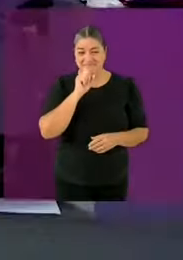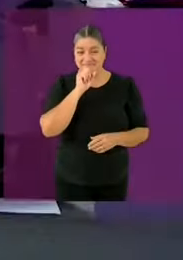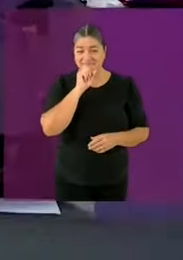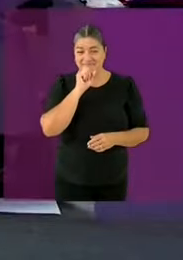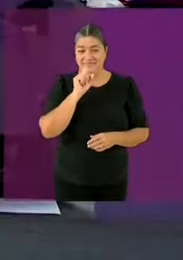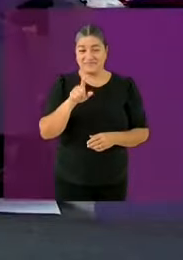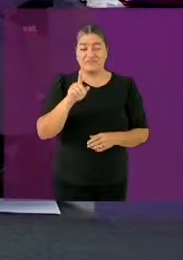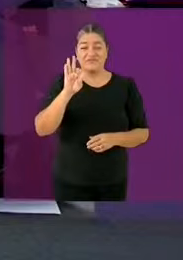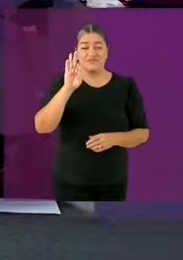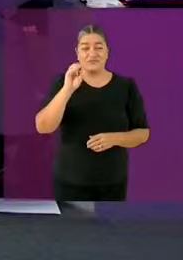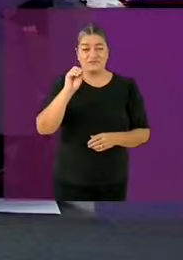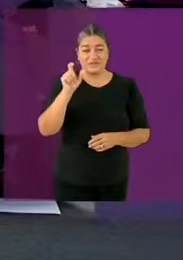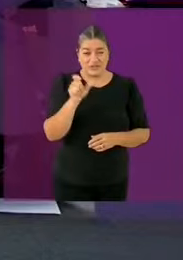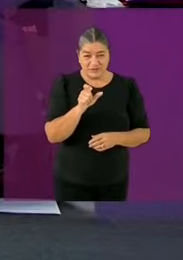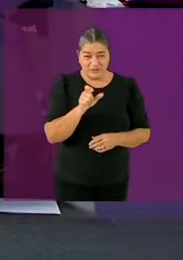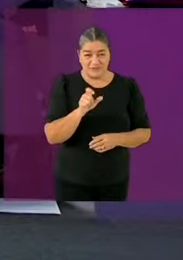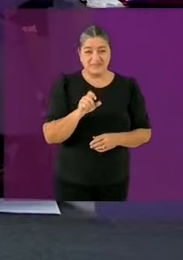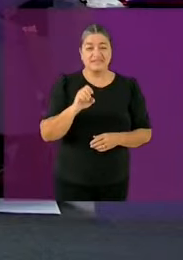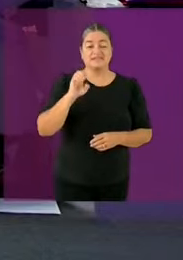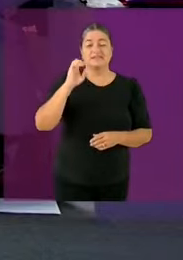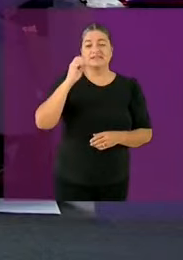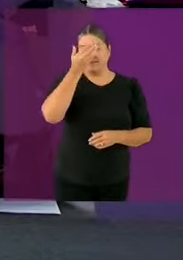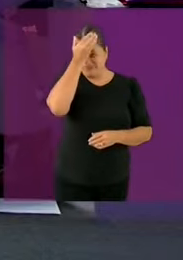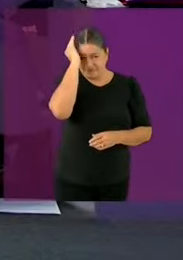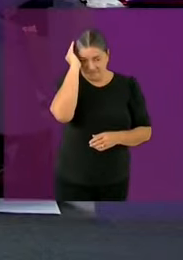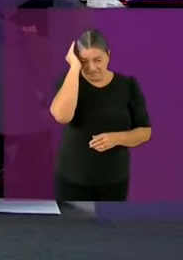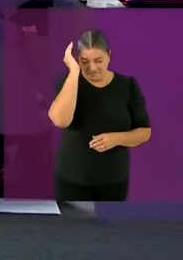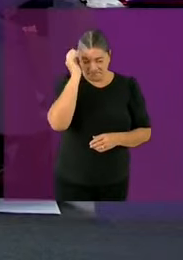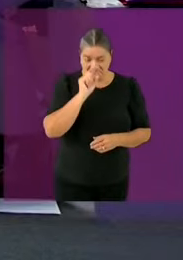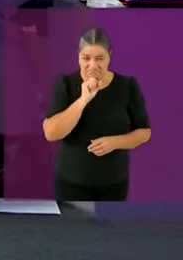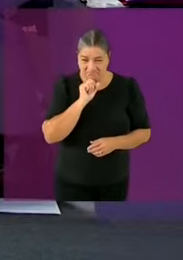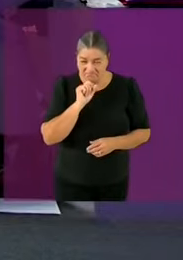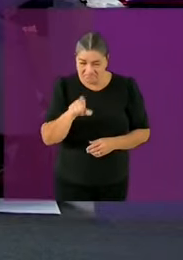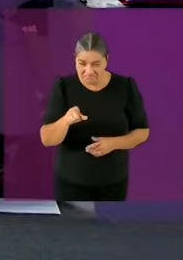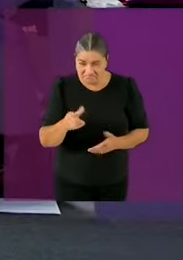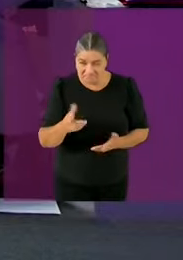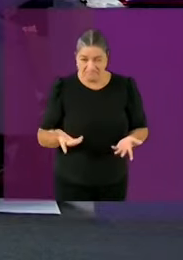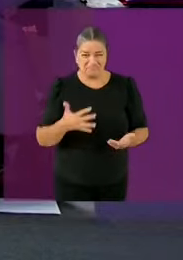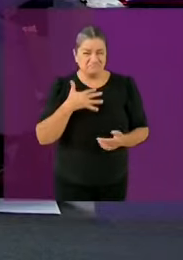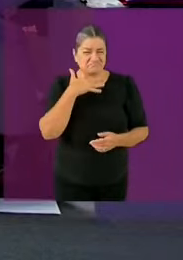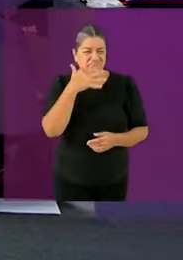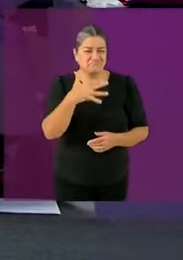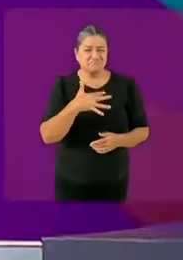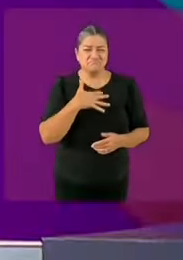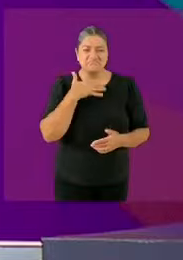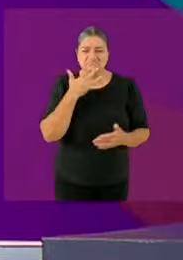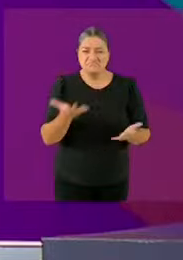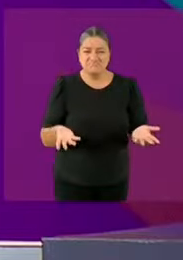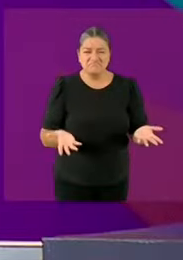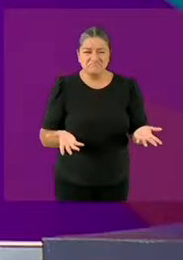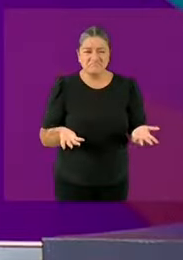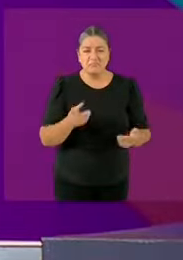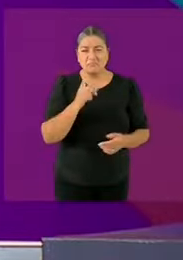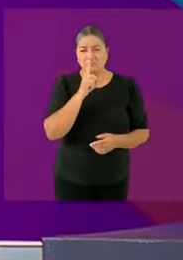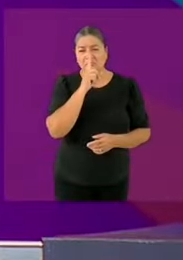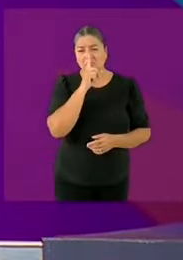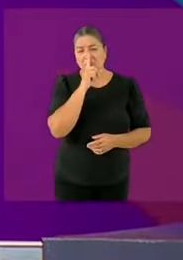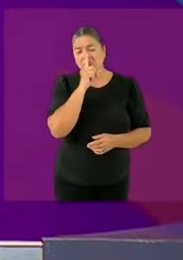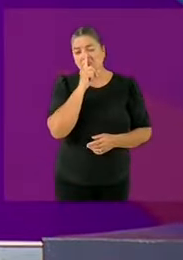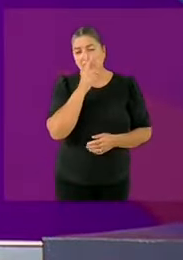el combate a la corrupción. También por eso existe la corrupción como sistema, porque no se enfrenta sin distingos partidistas.